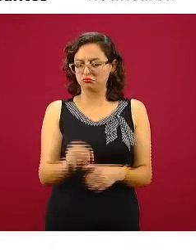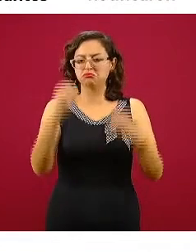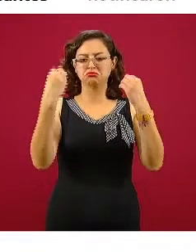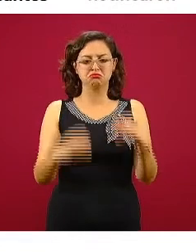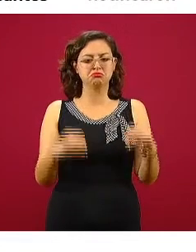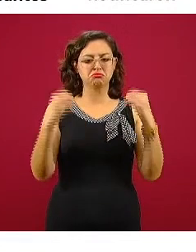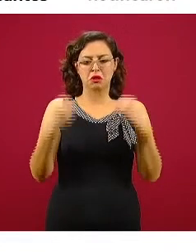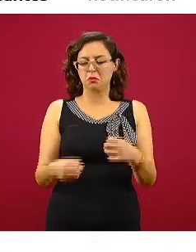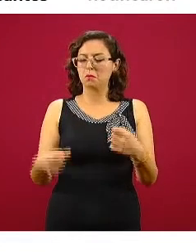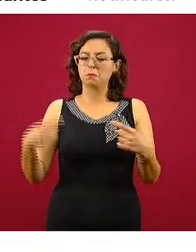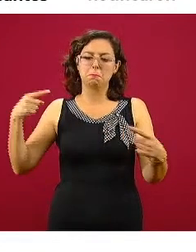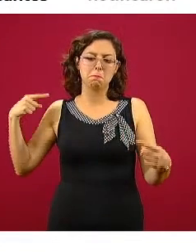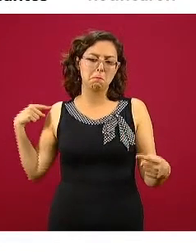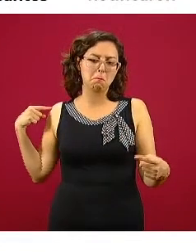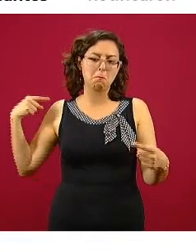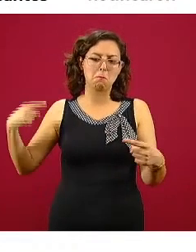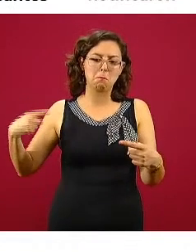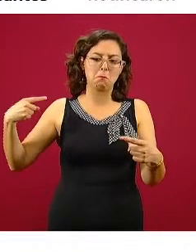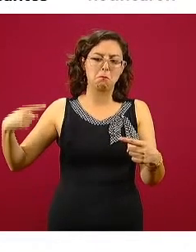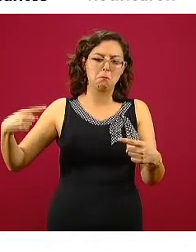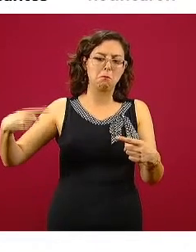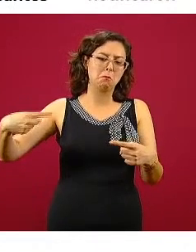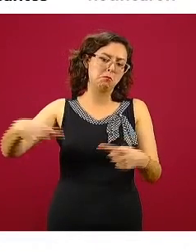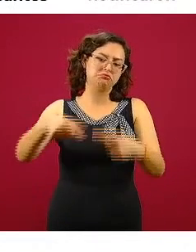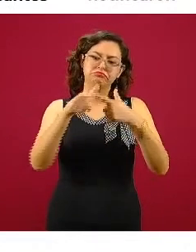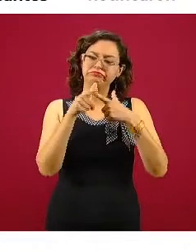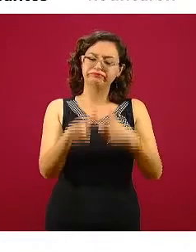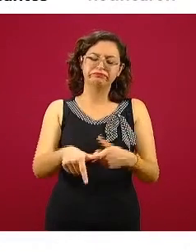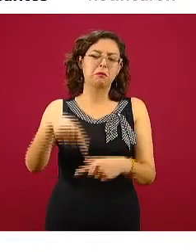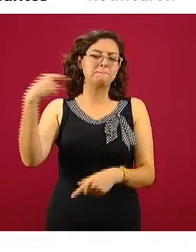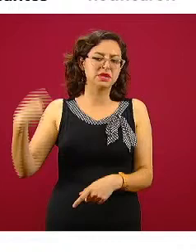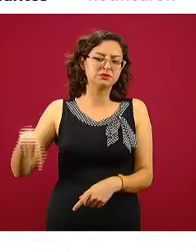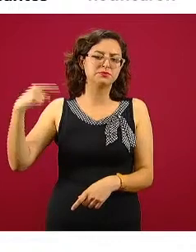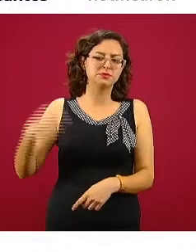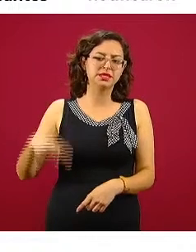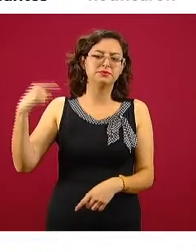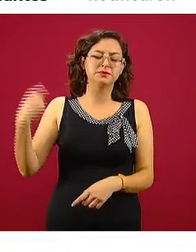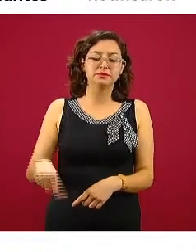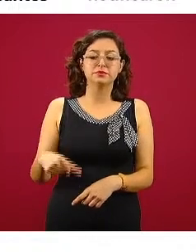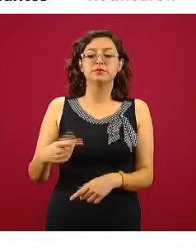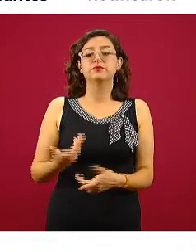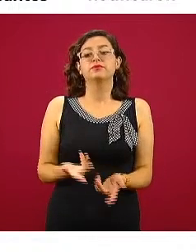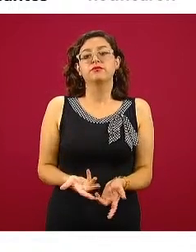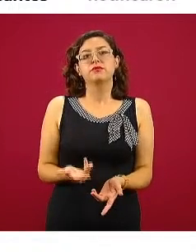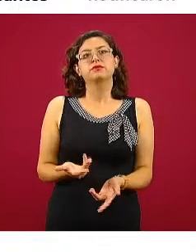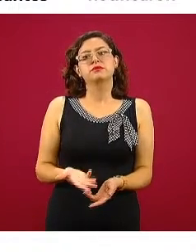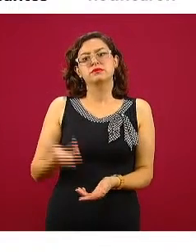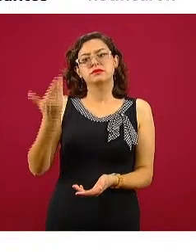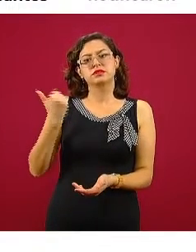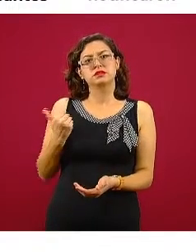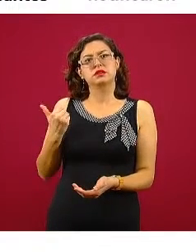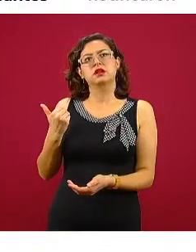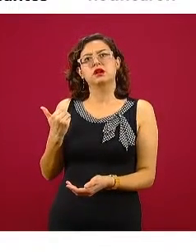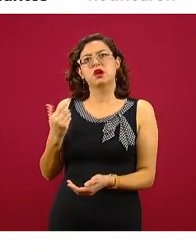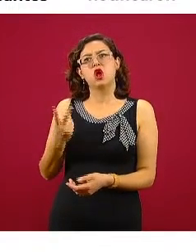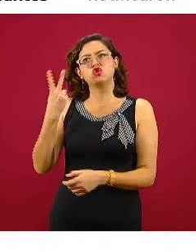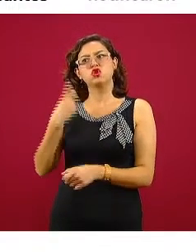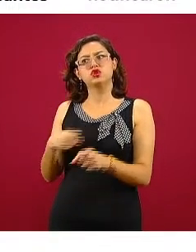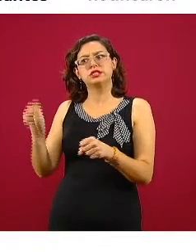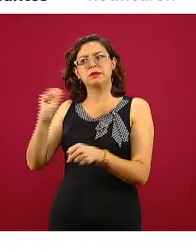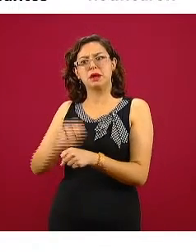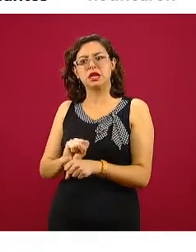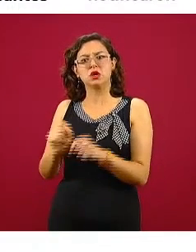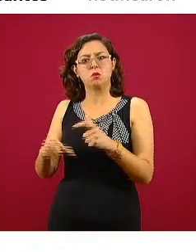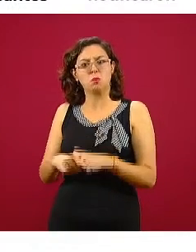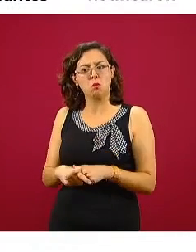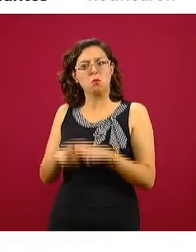mantenido, digamos, sí en los últimos días, después de un incremento que habíamos visto de las últimas dos semanas y